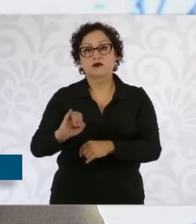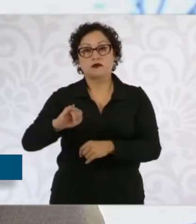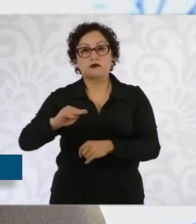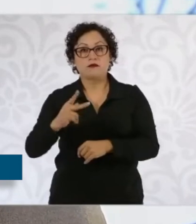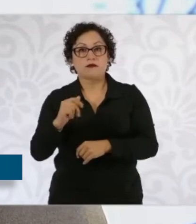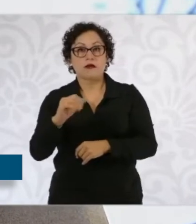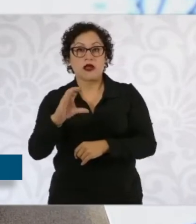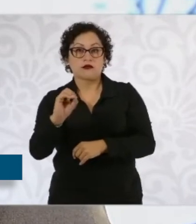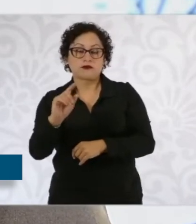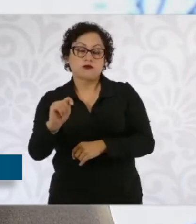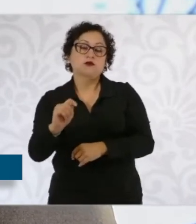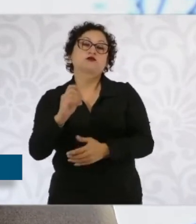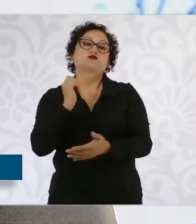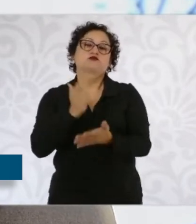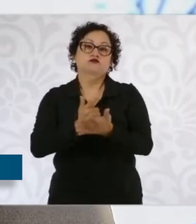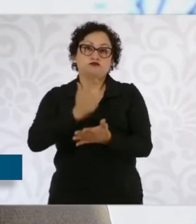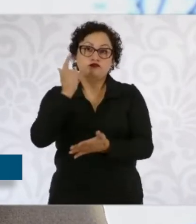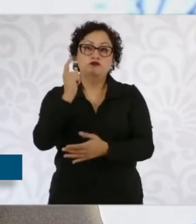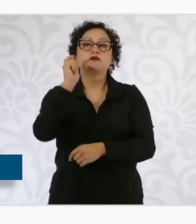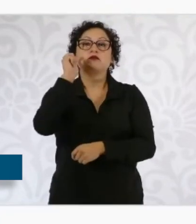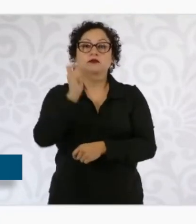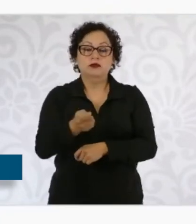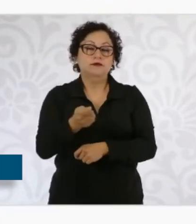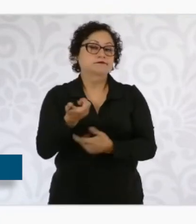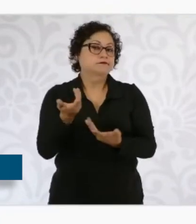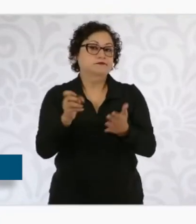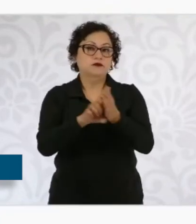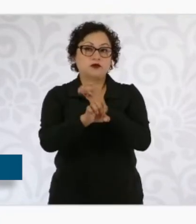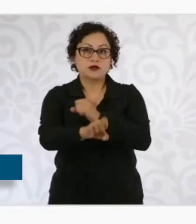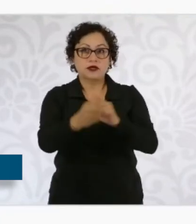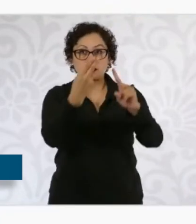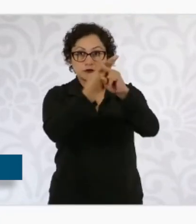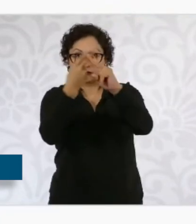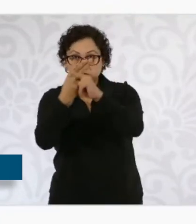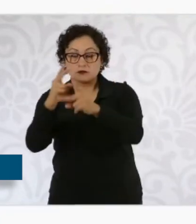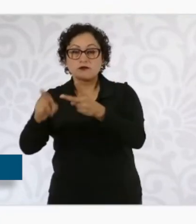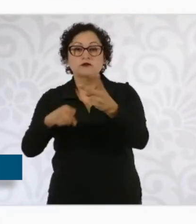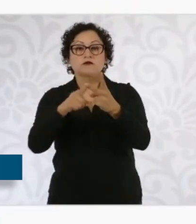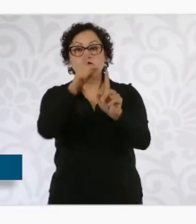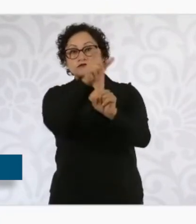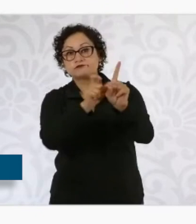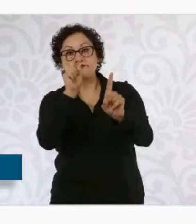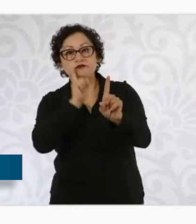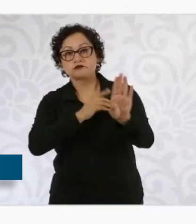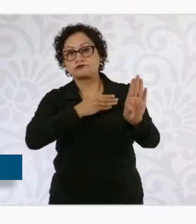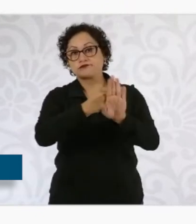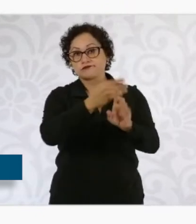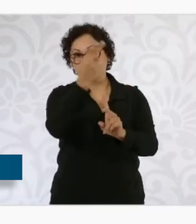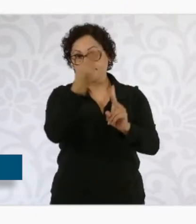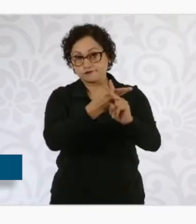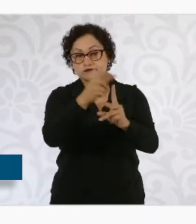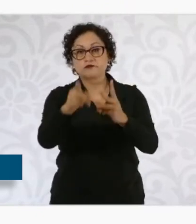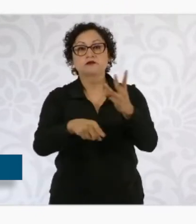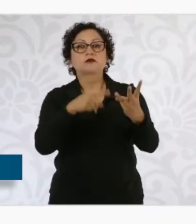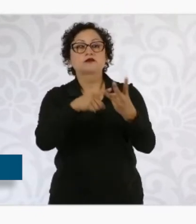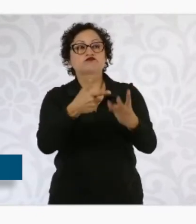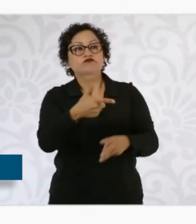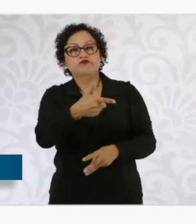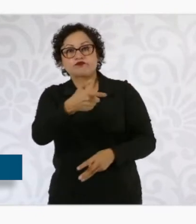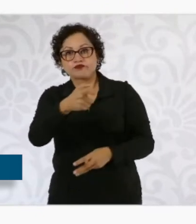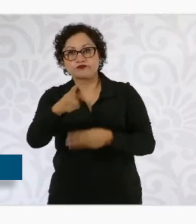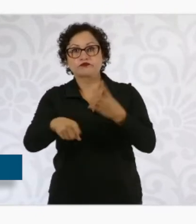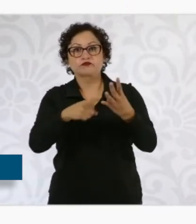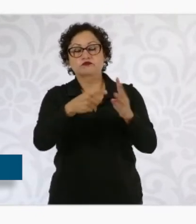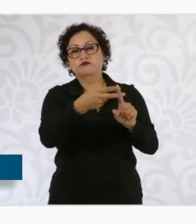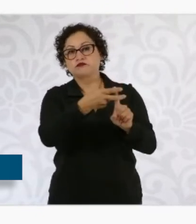revertir esa tendencia al alza. En un análisis a largo plazo, se observa que los delitos de alto impacto disminuyeron en un 37.2%